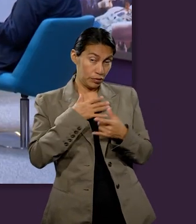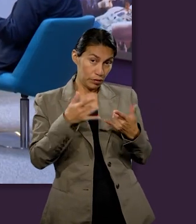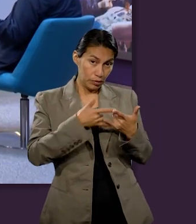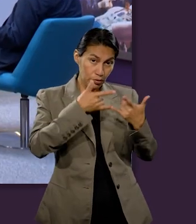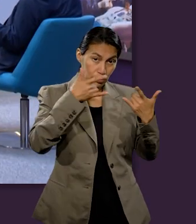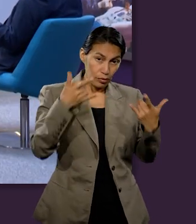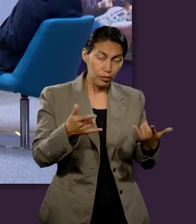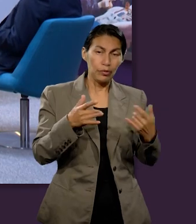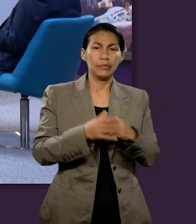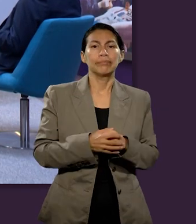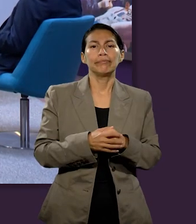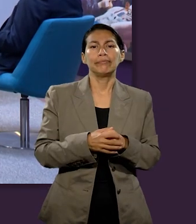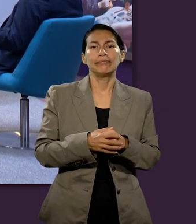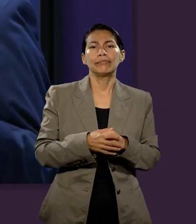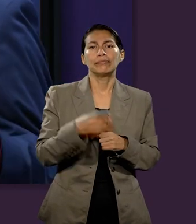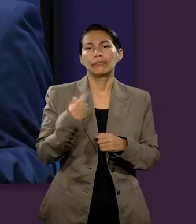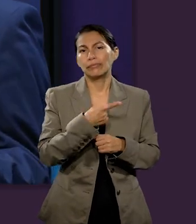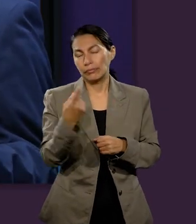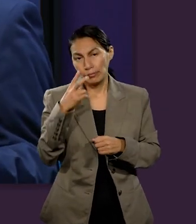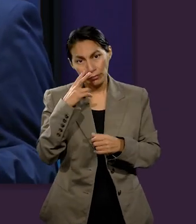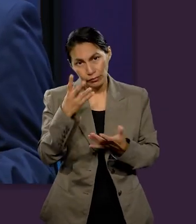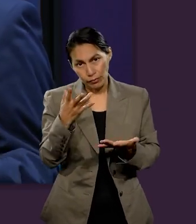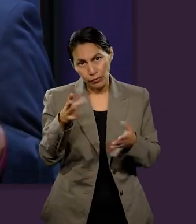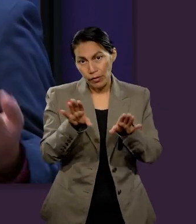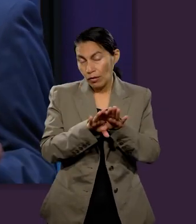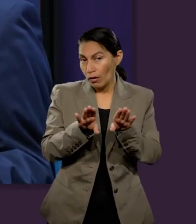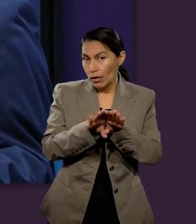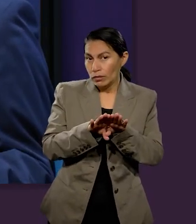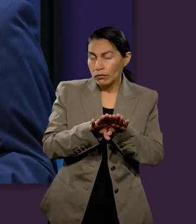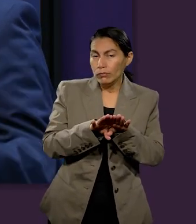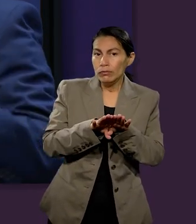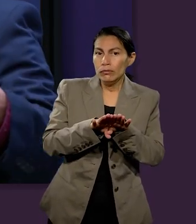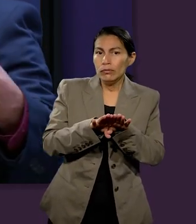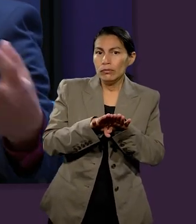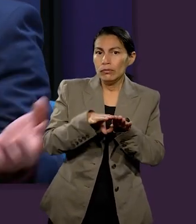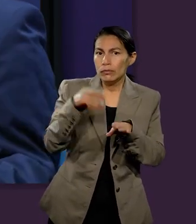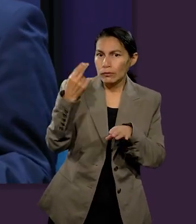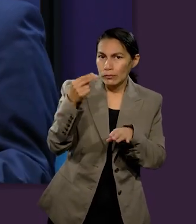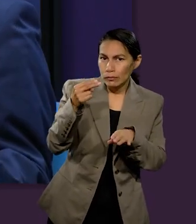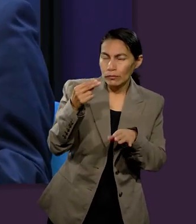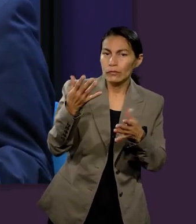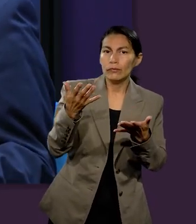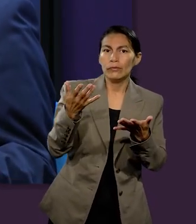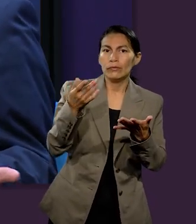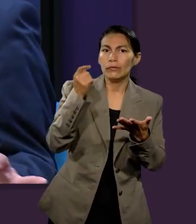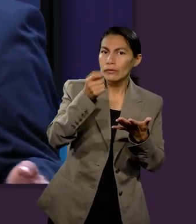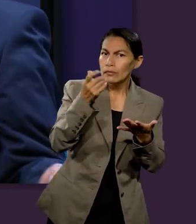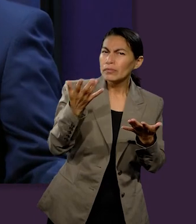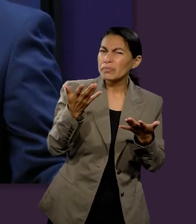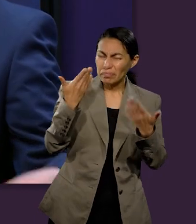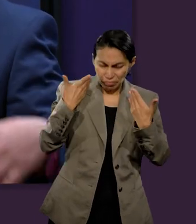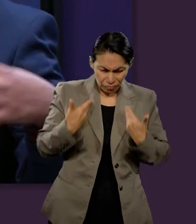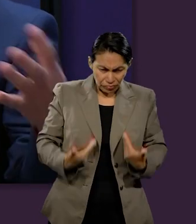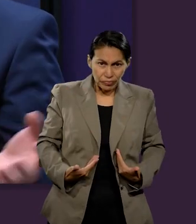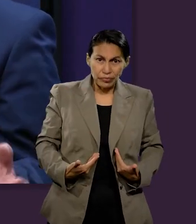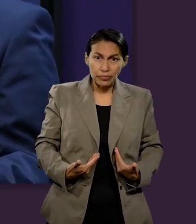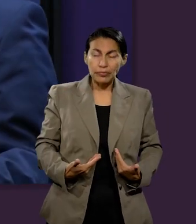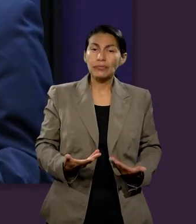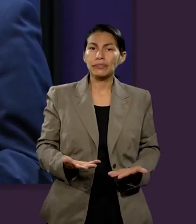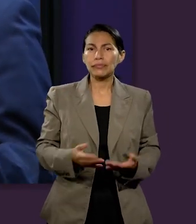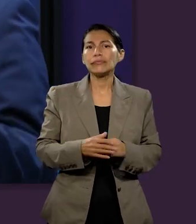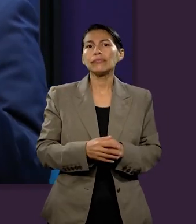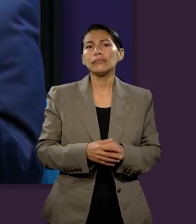aquí el nombre se construye a partir de lo que hemos hecho, a partir de nuestra